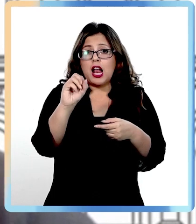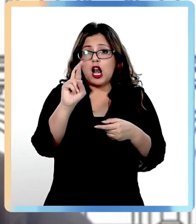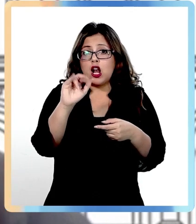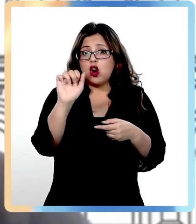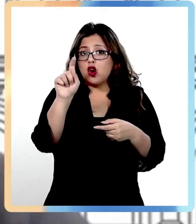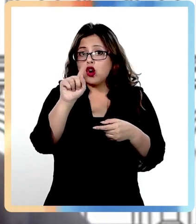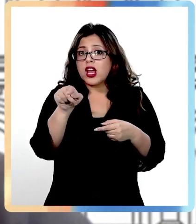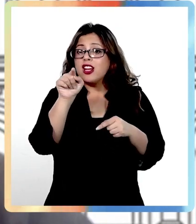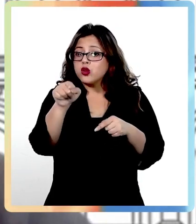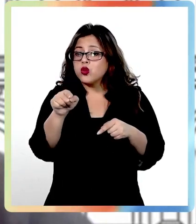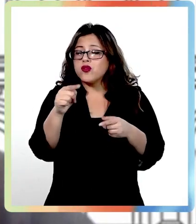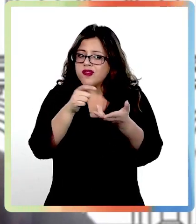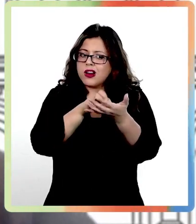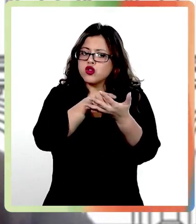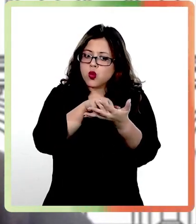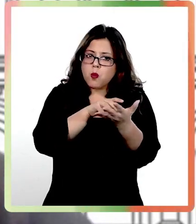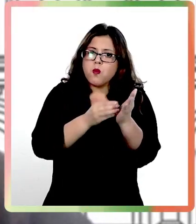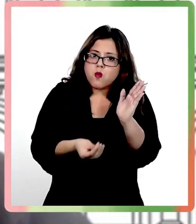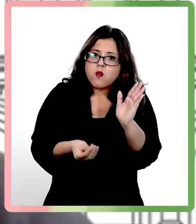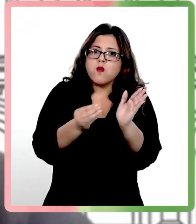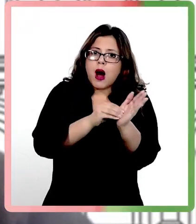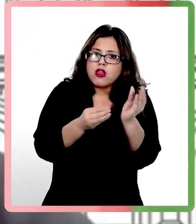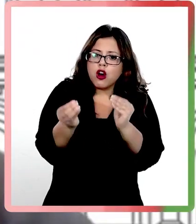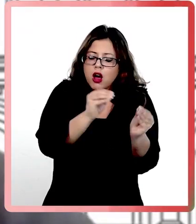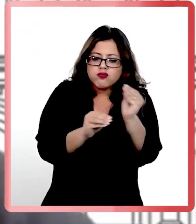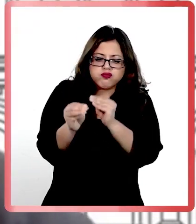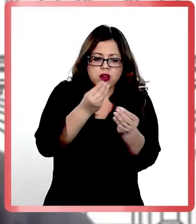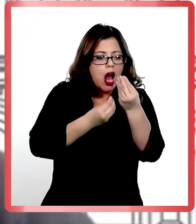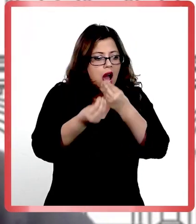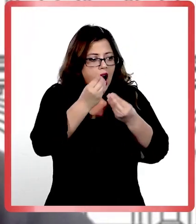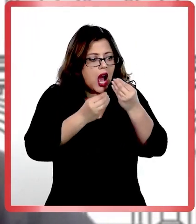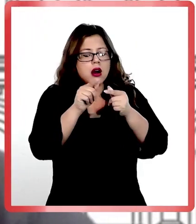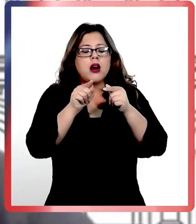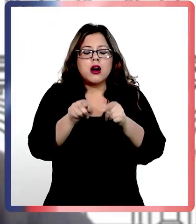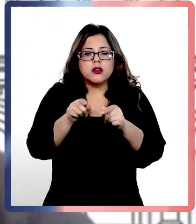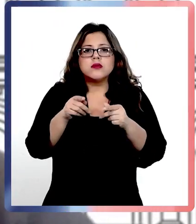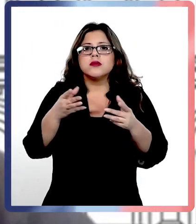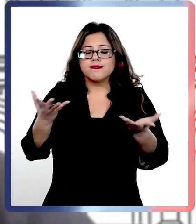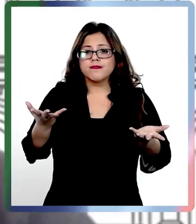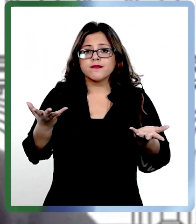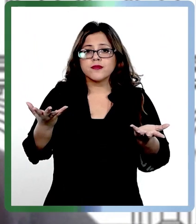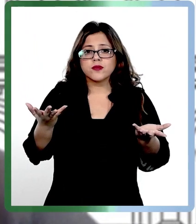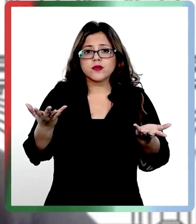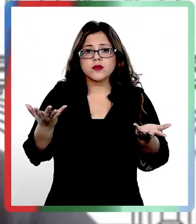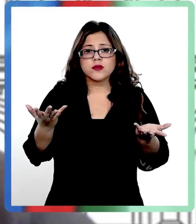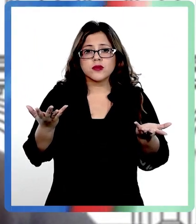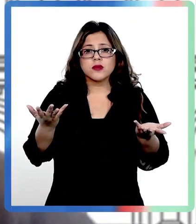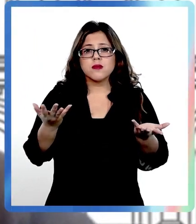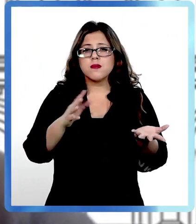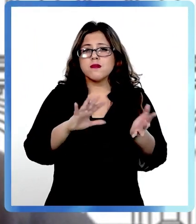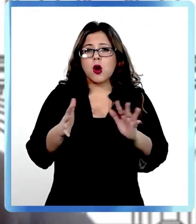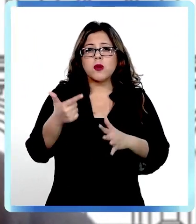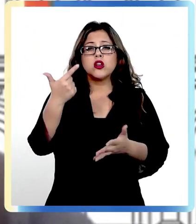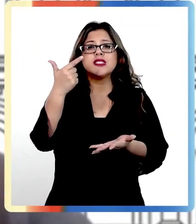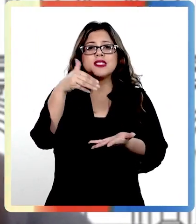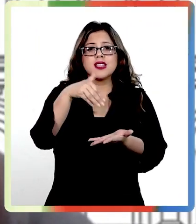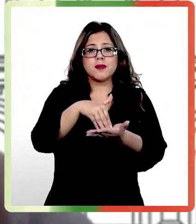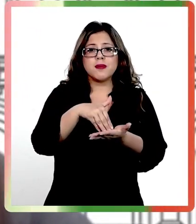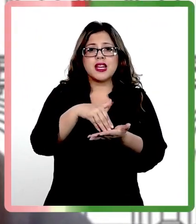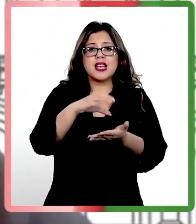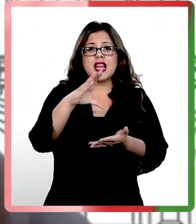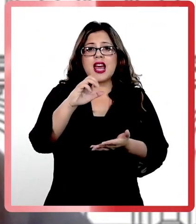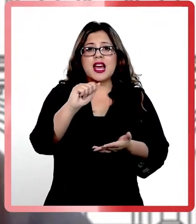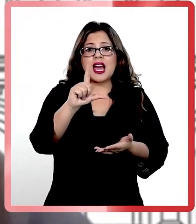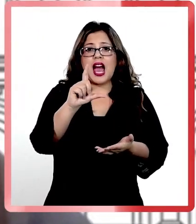Entonces, si tú vas juntando todo lo que comes en el día, fácilmente uno puede llegar a tener siete mil